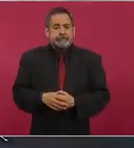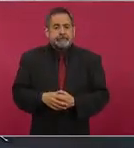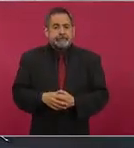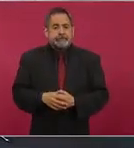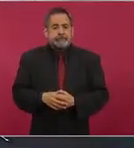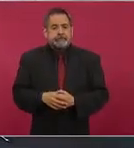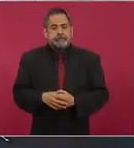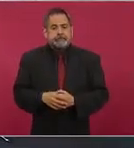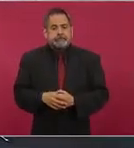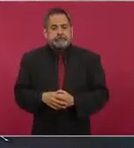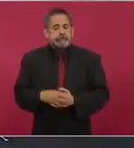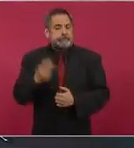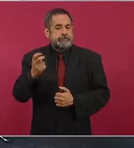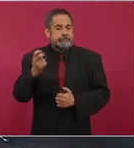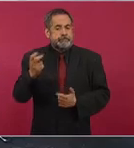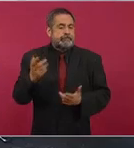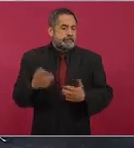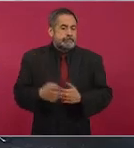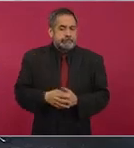entonces